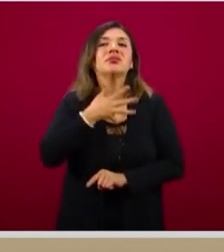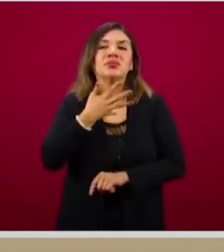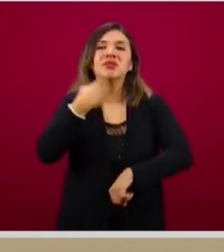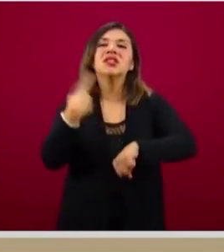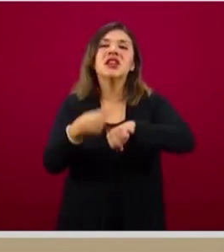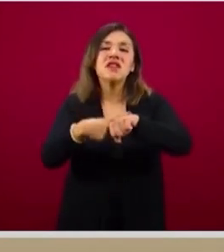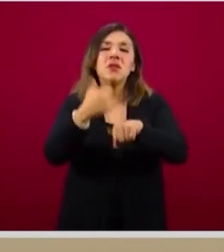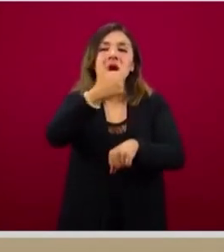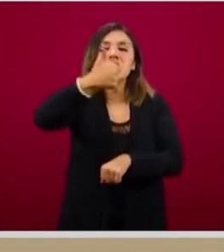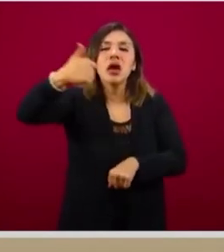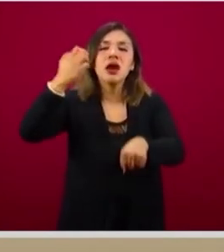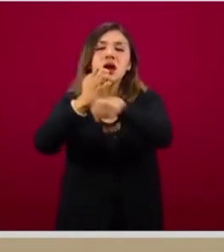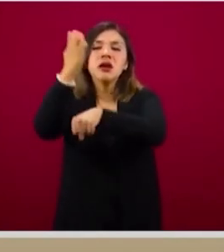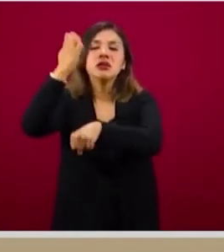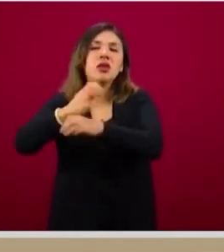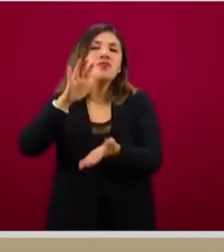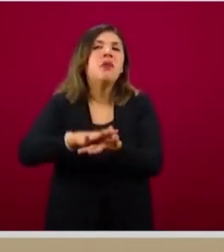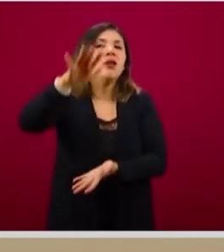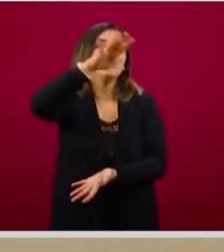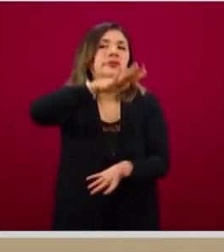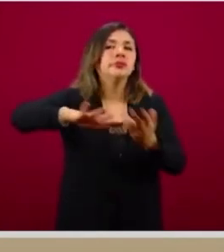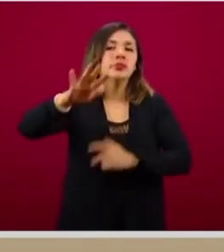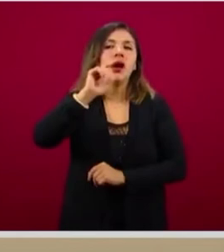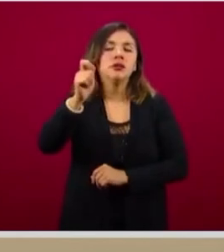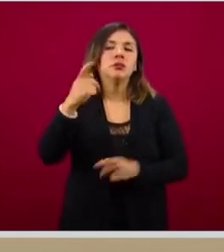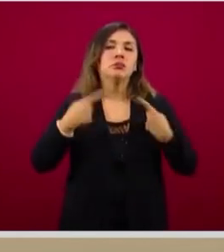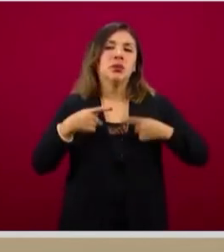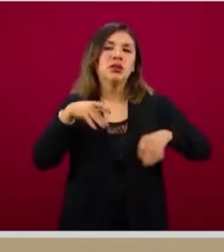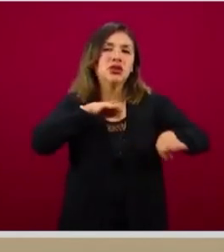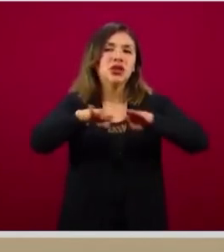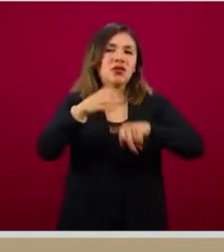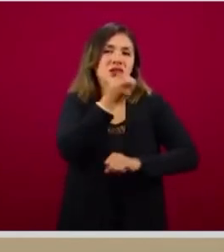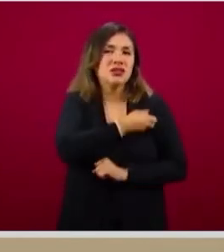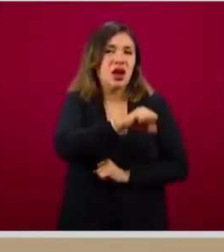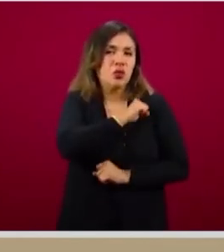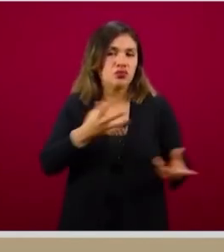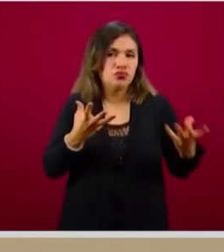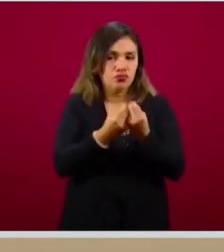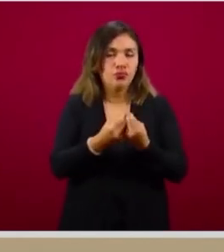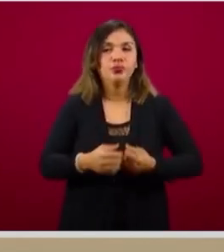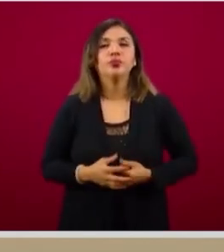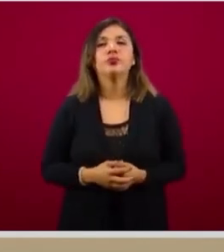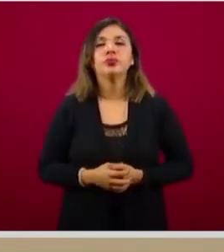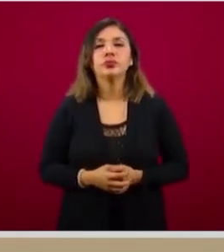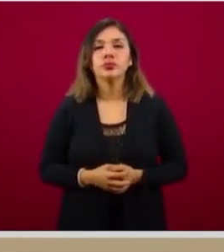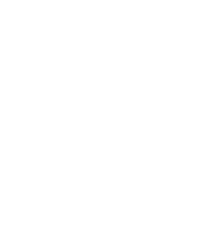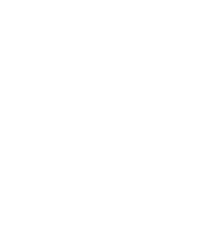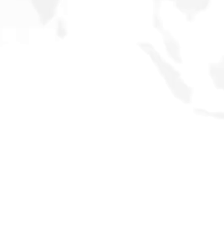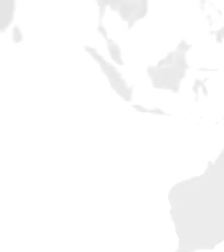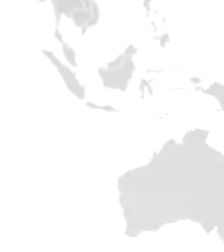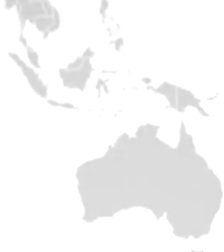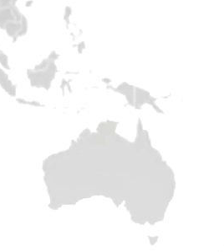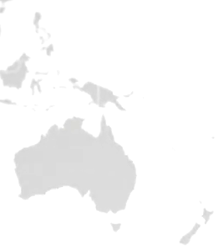la carga de enfermedad por estado que han tenido los profesionales de salud en cada uno de ellos.